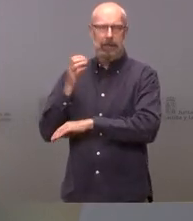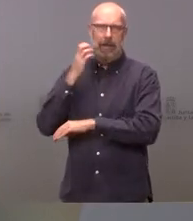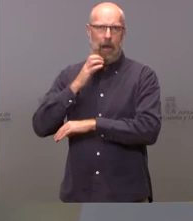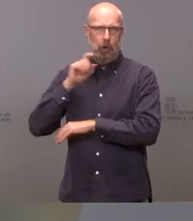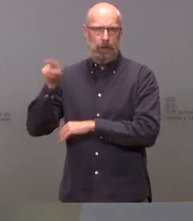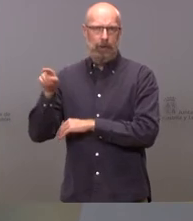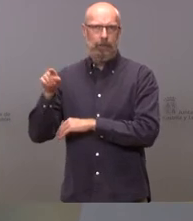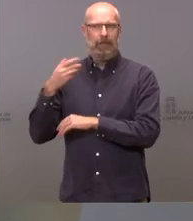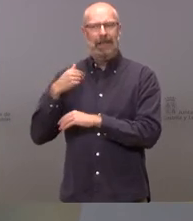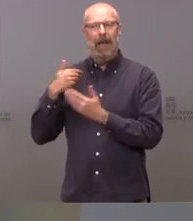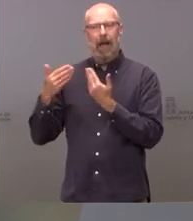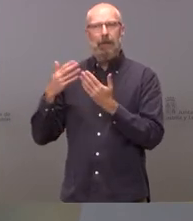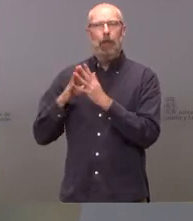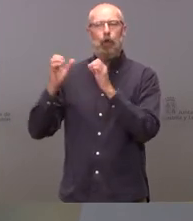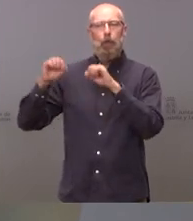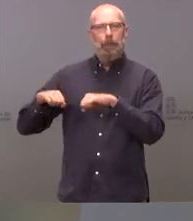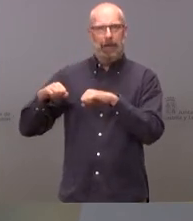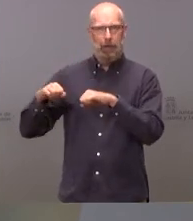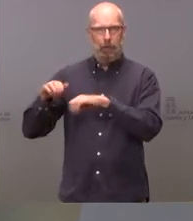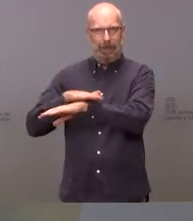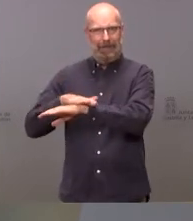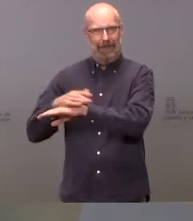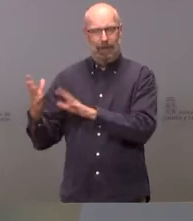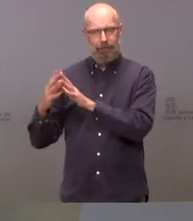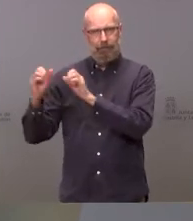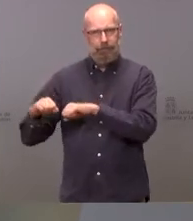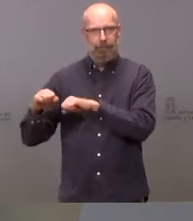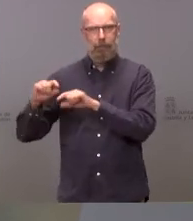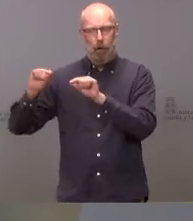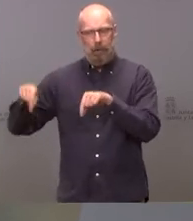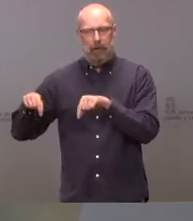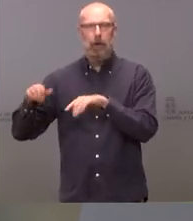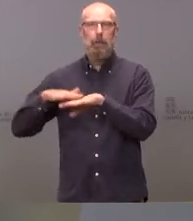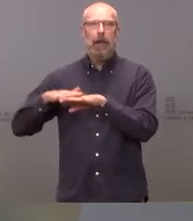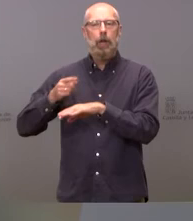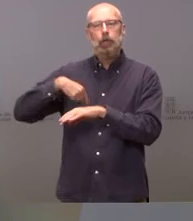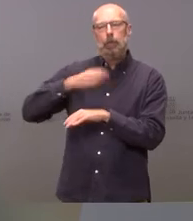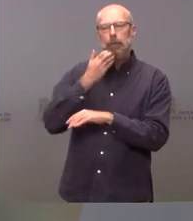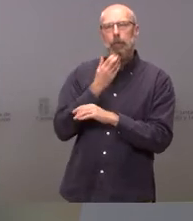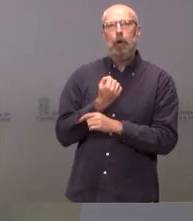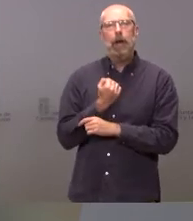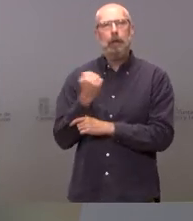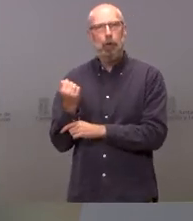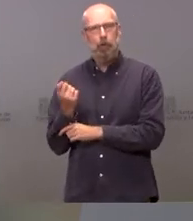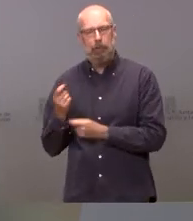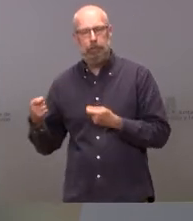con el ministerio en virtud del cual nosotros apoyamos económicamente para que hubiera una reducción de las tarifas para que los camiones que